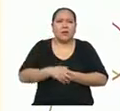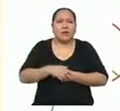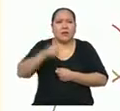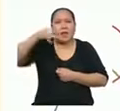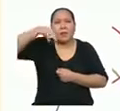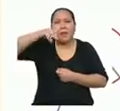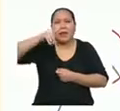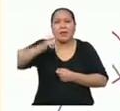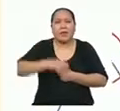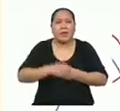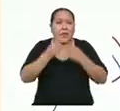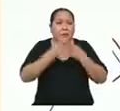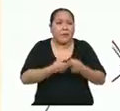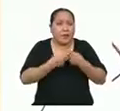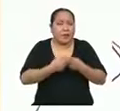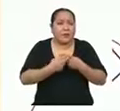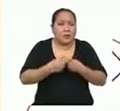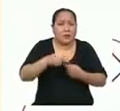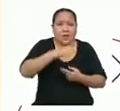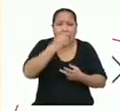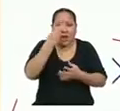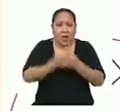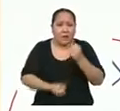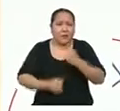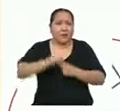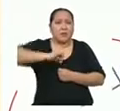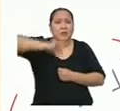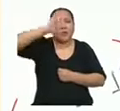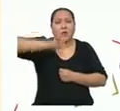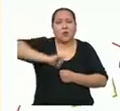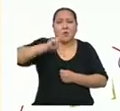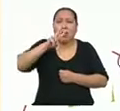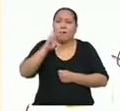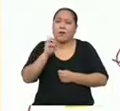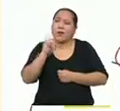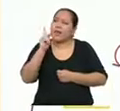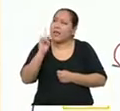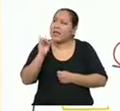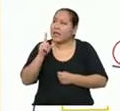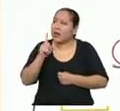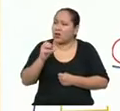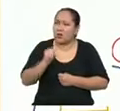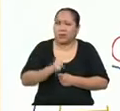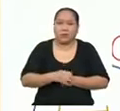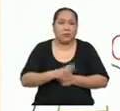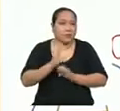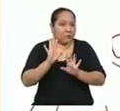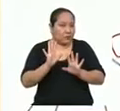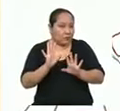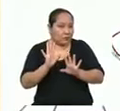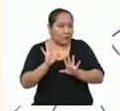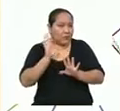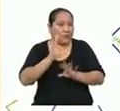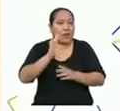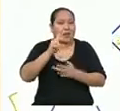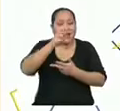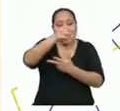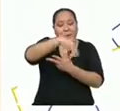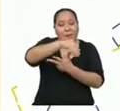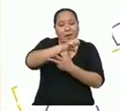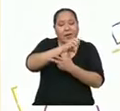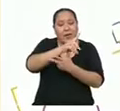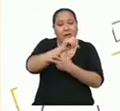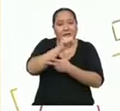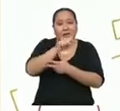media de los pesos de ambas secciones es la misma e igual a 20 kilogramos. Ojo que la media o promedio